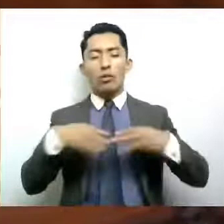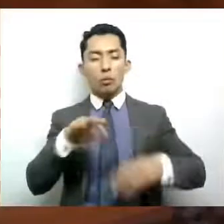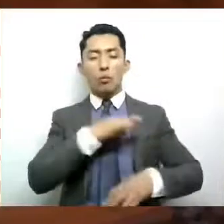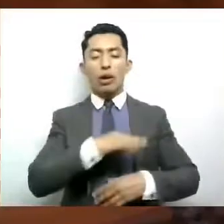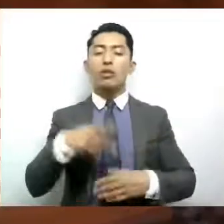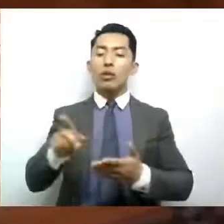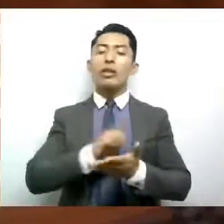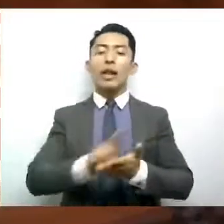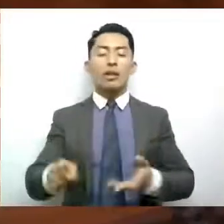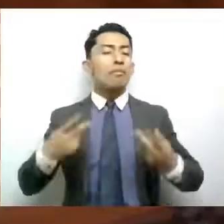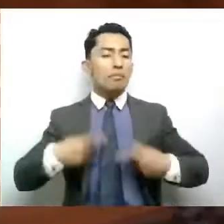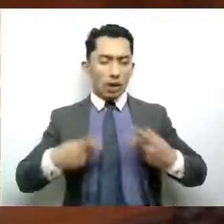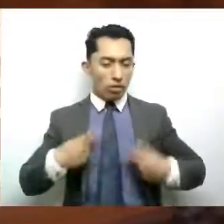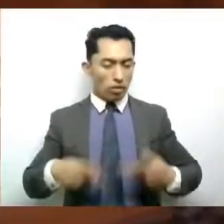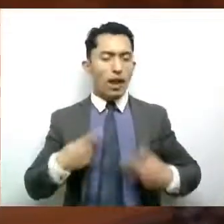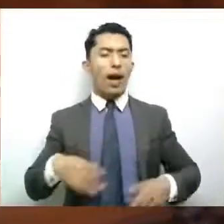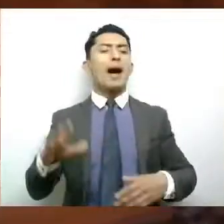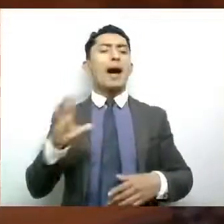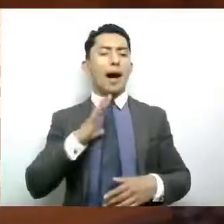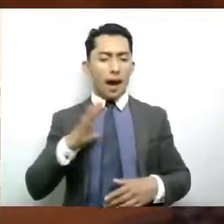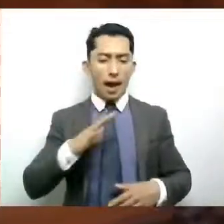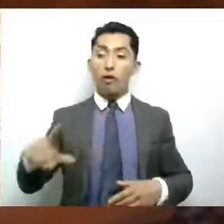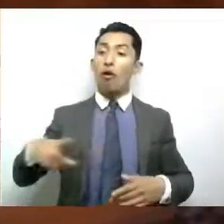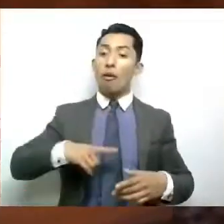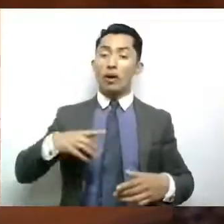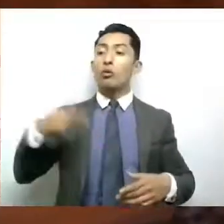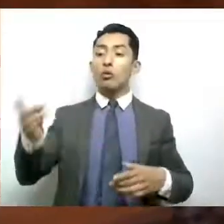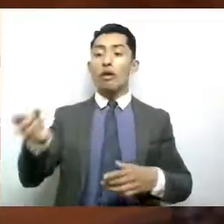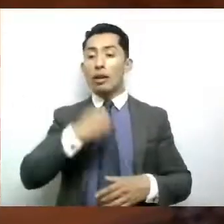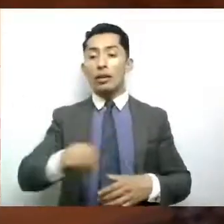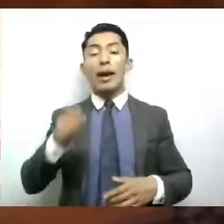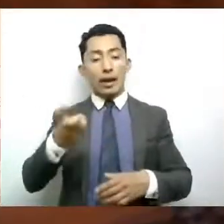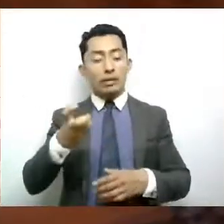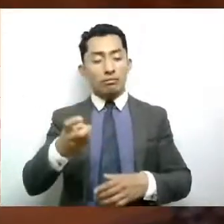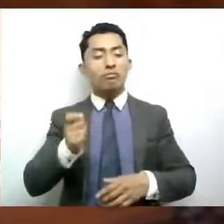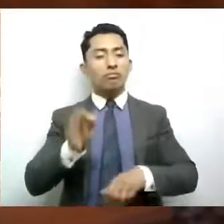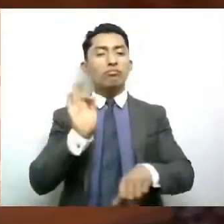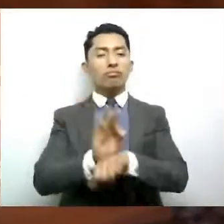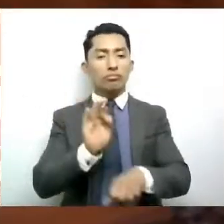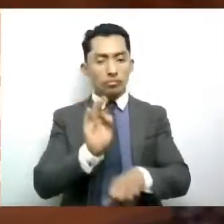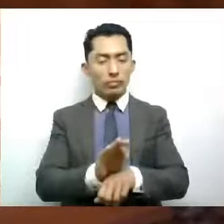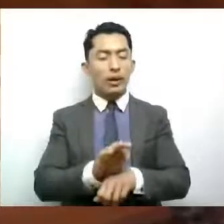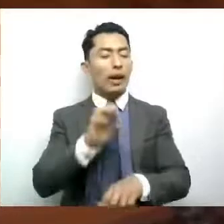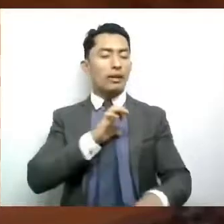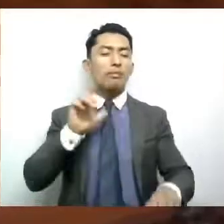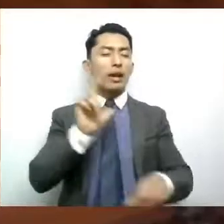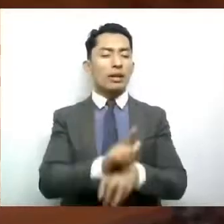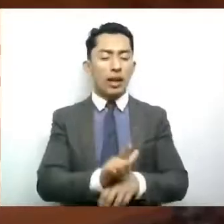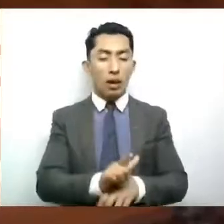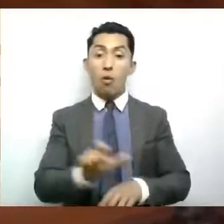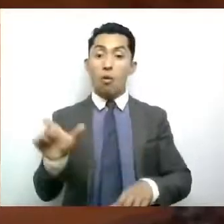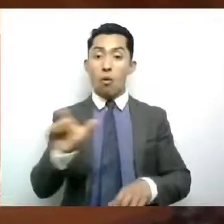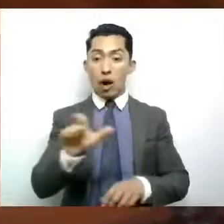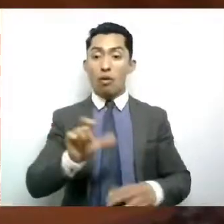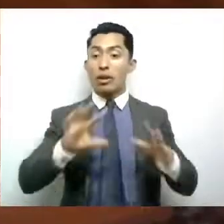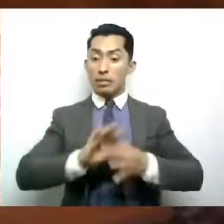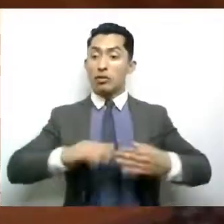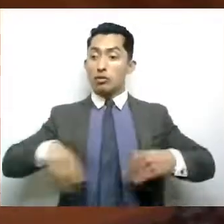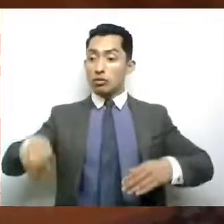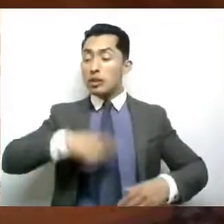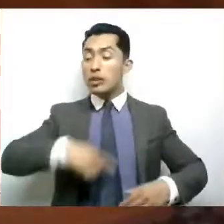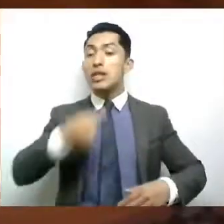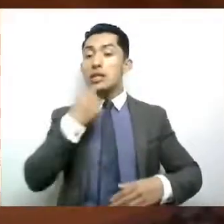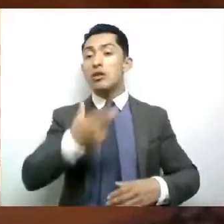de toda persona y el Estado tiene la obligación de garantizarlo, especialmente cuando se habla de nuestros niños y